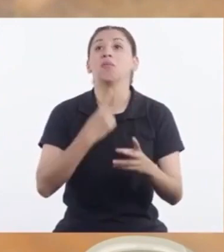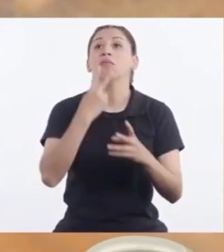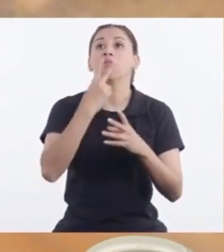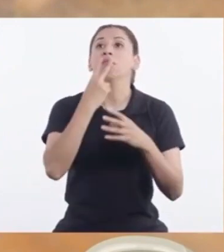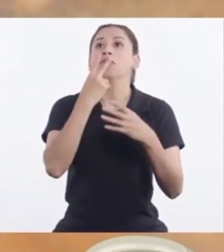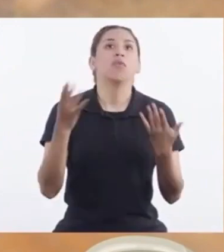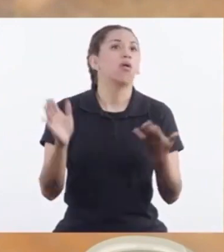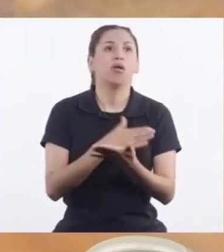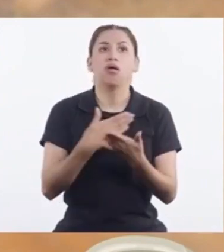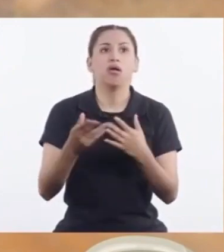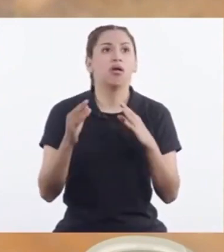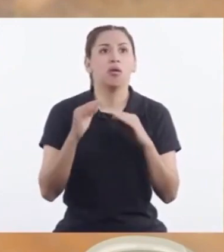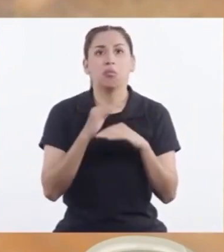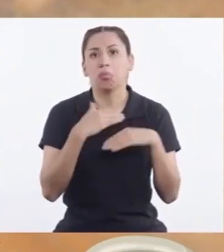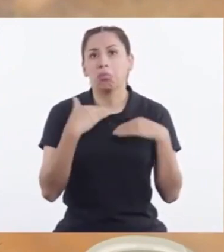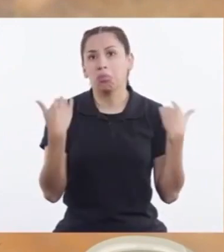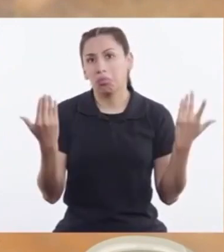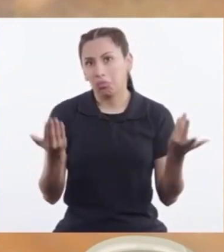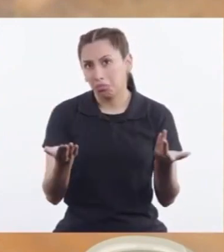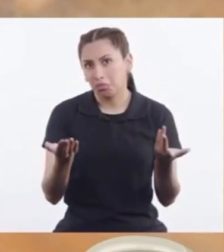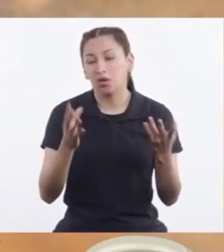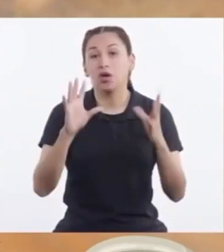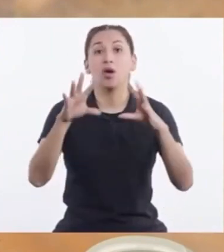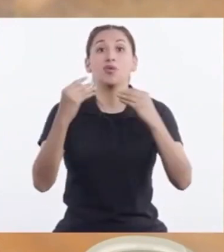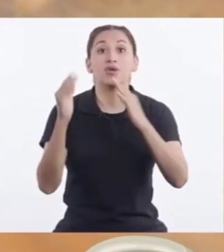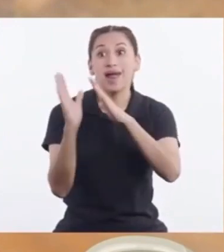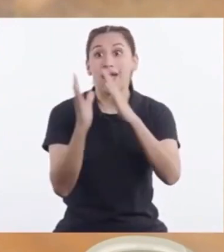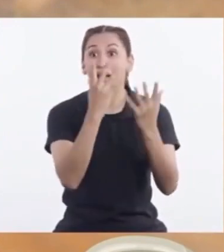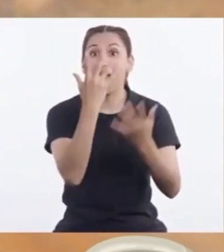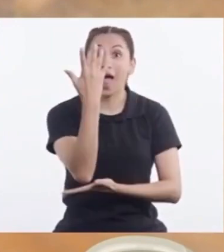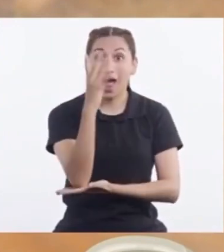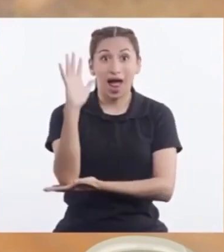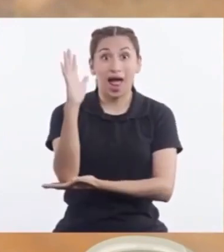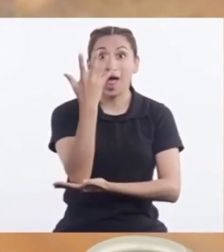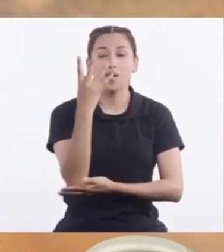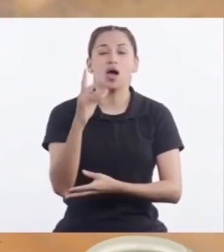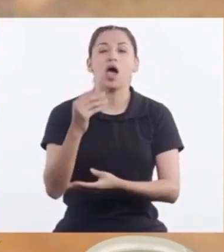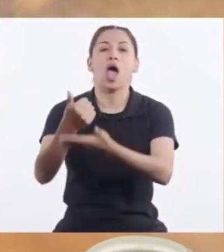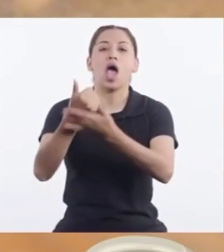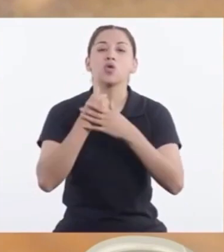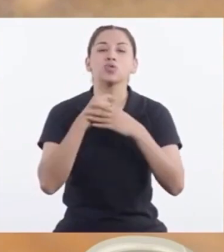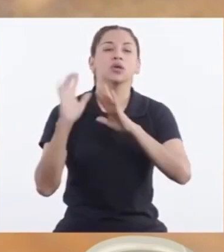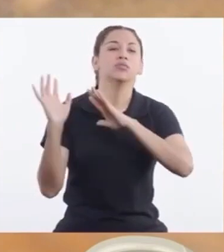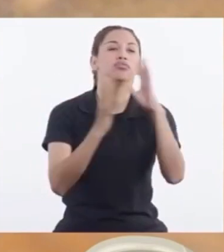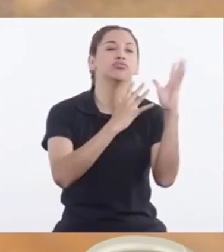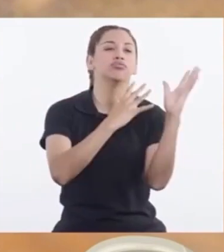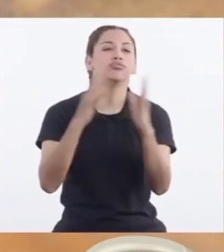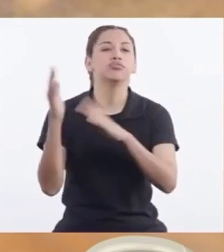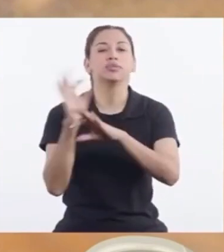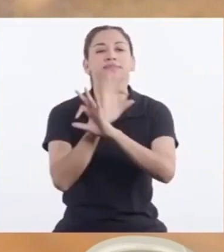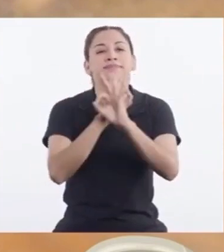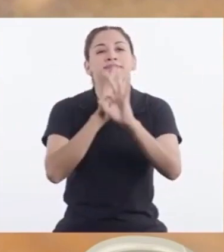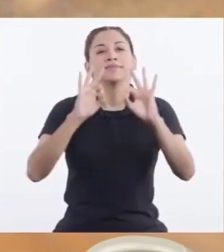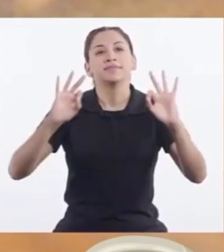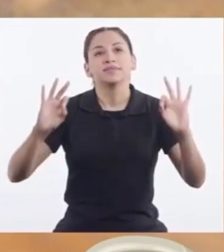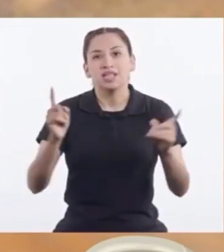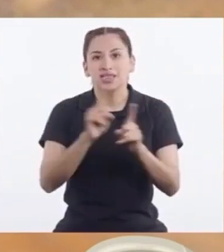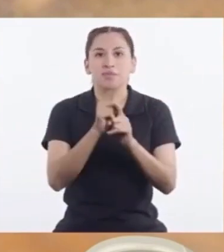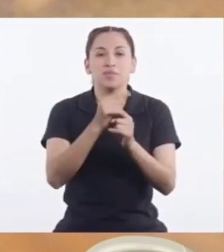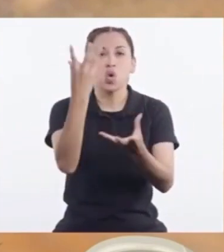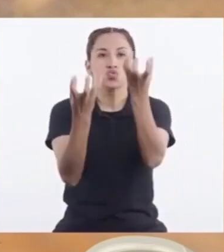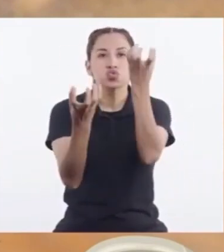Porque los árboles Producen el oxígeno Que necesitamos Para respirar Y además